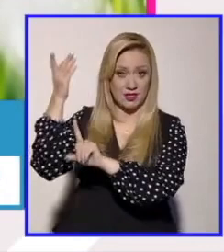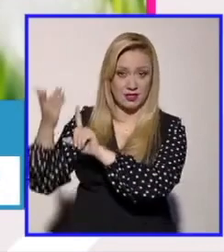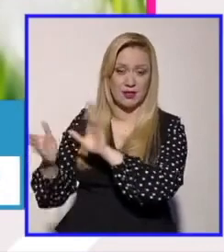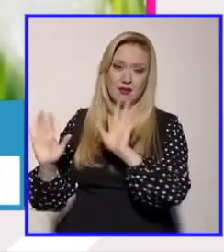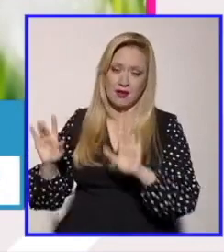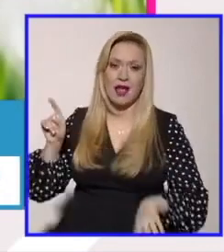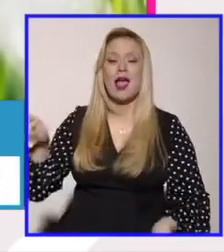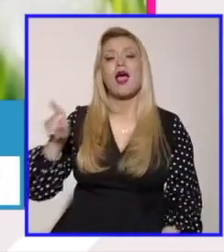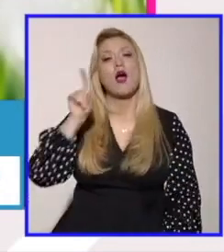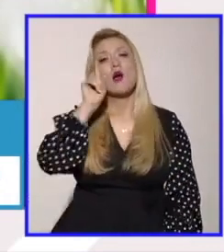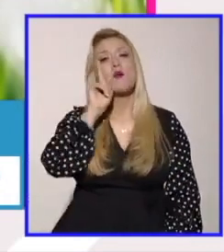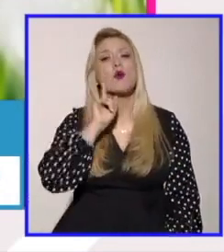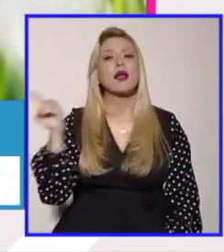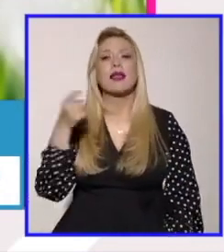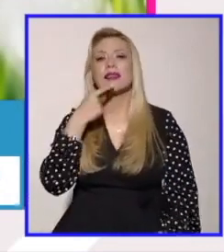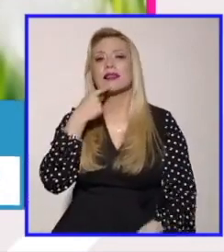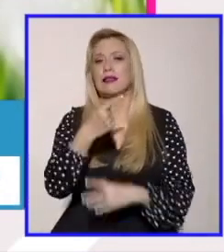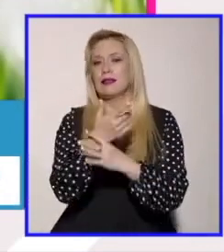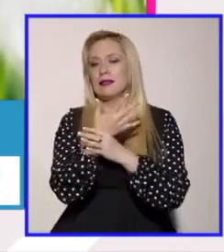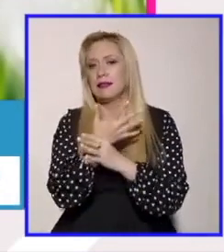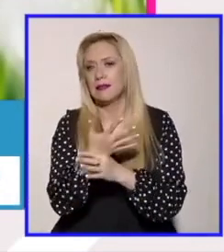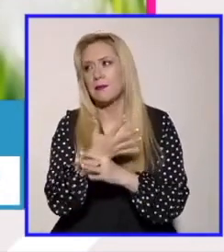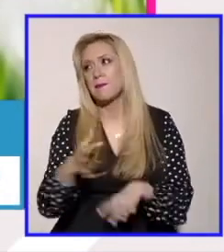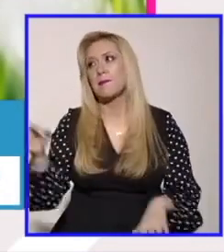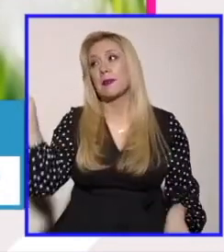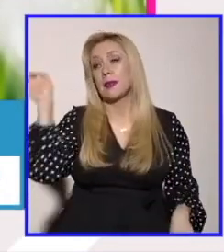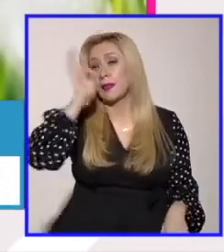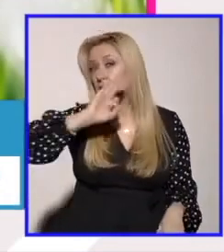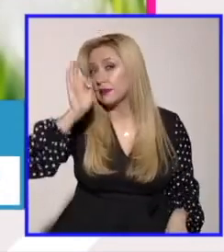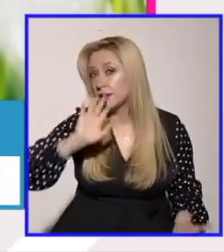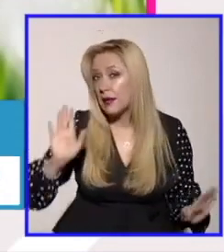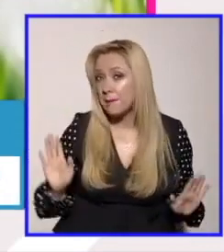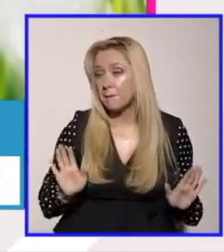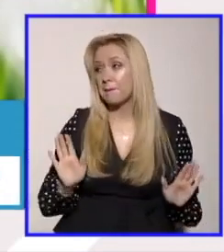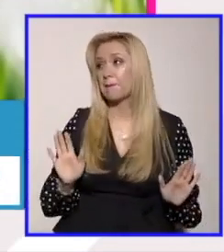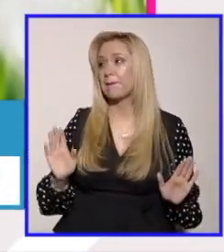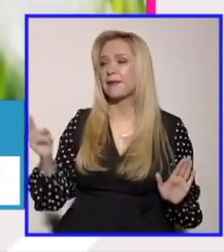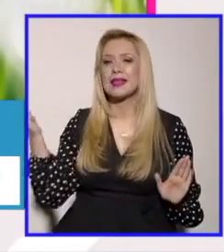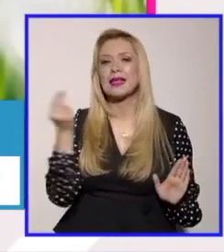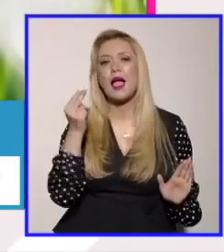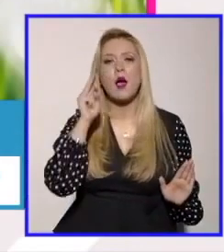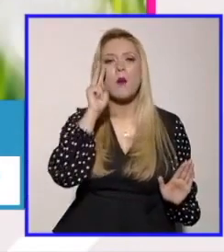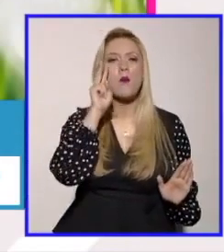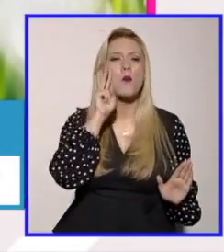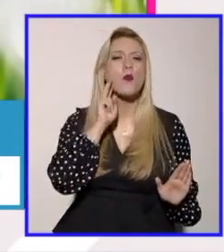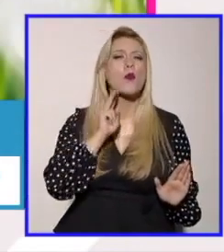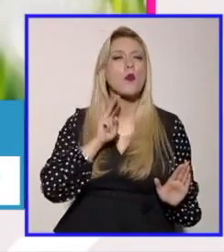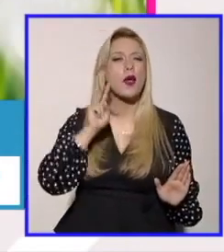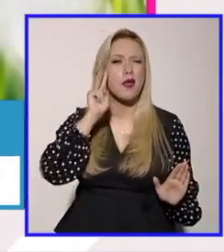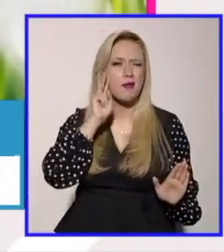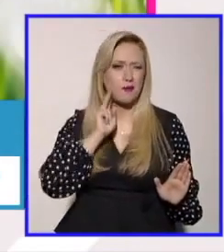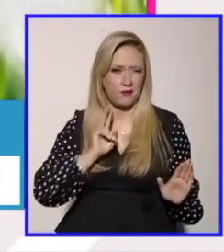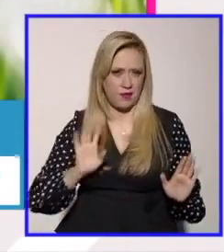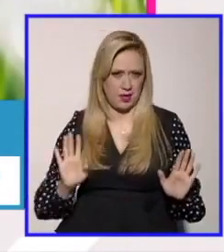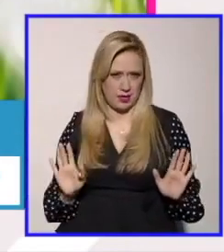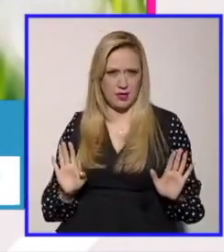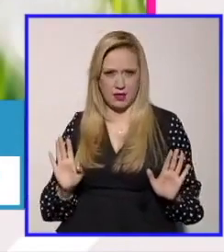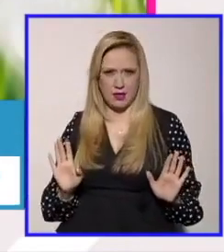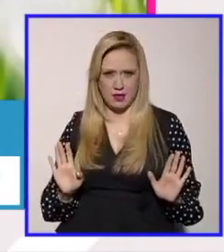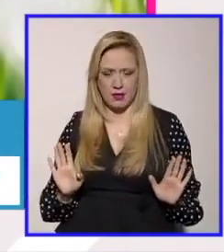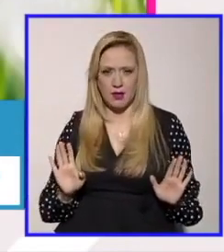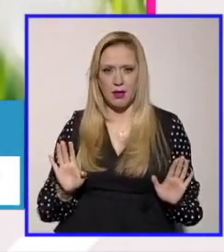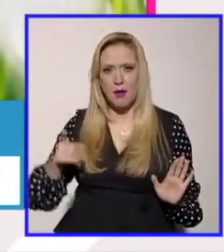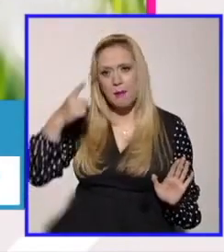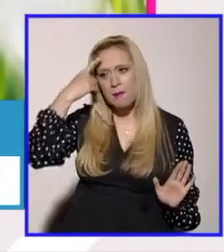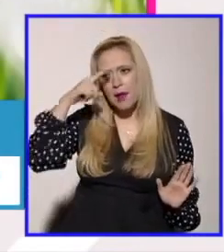ella decía que quizás había que hacer un ejercicio para entender por qué estábamos